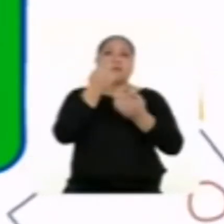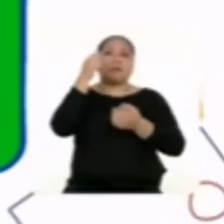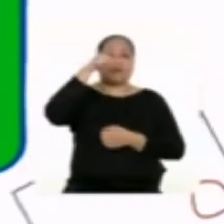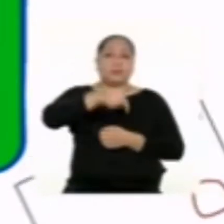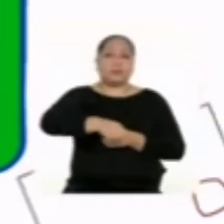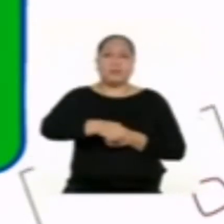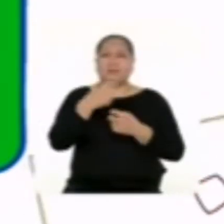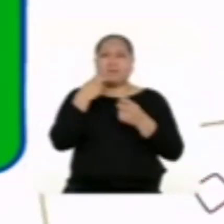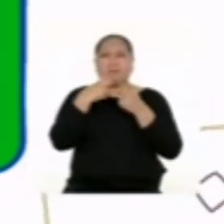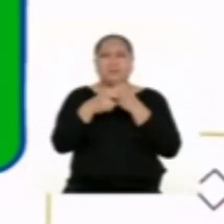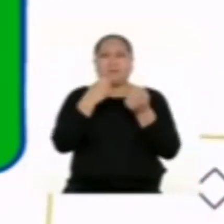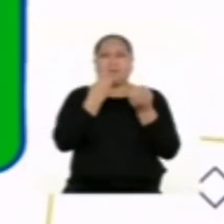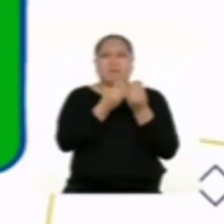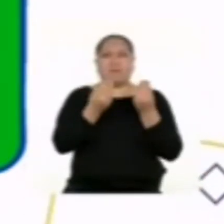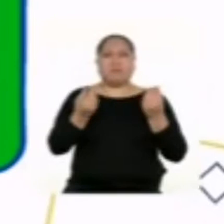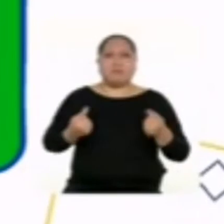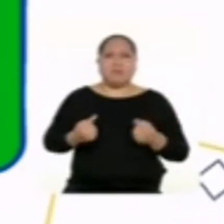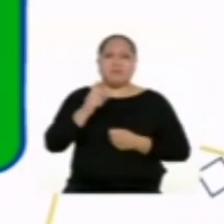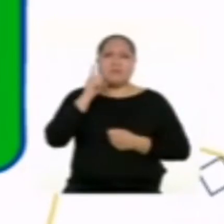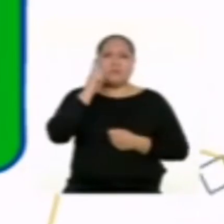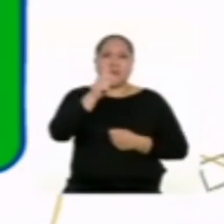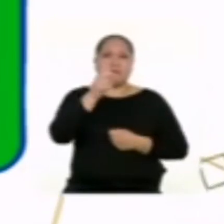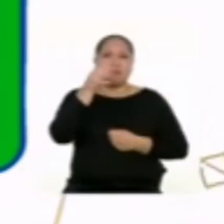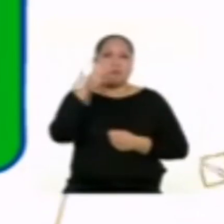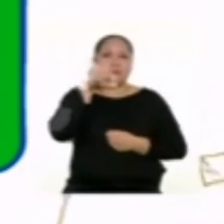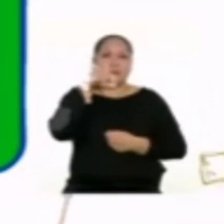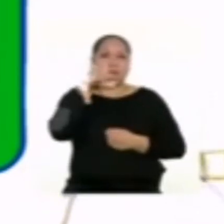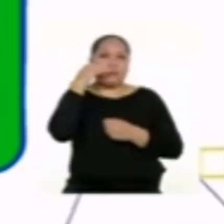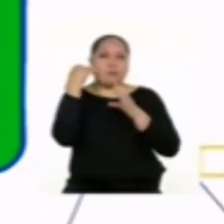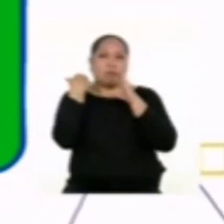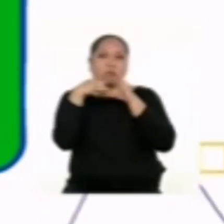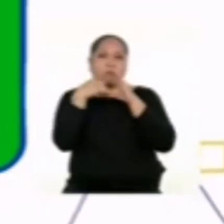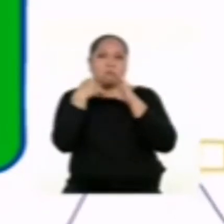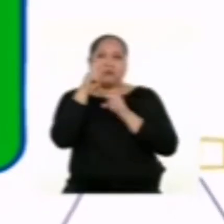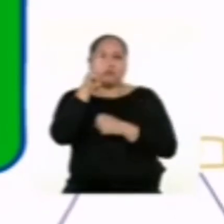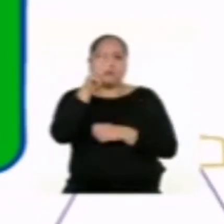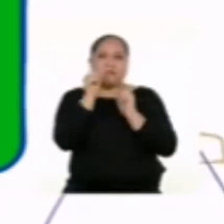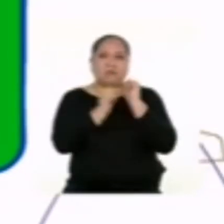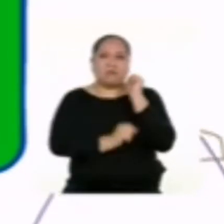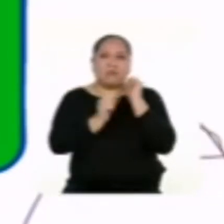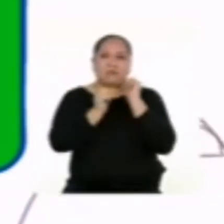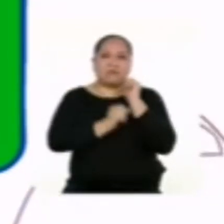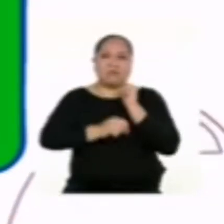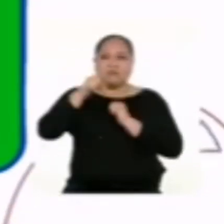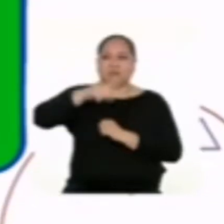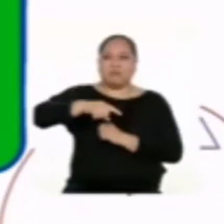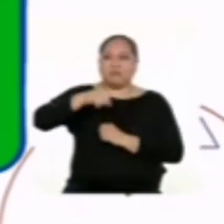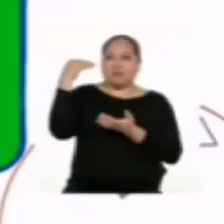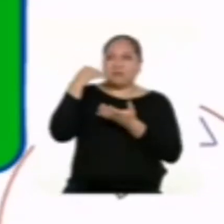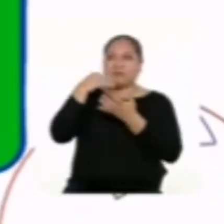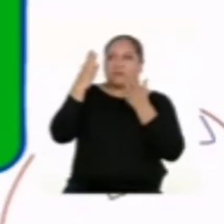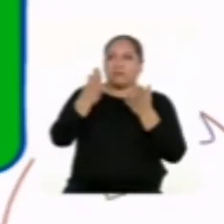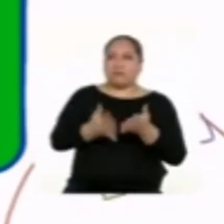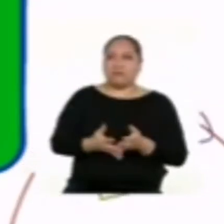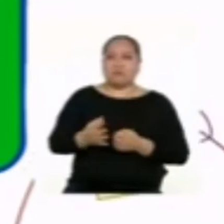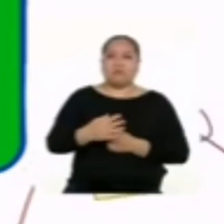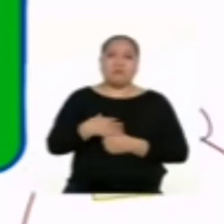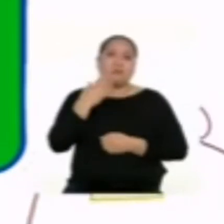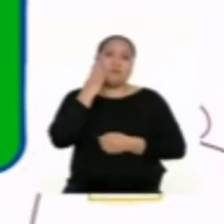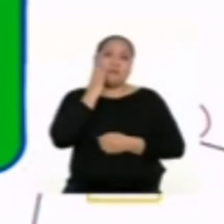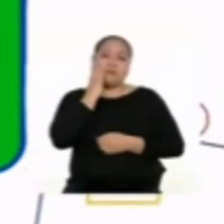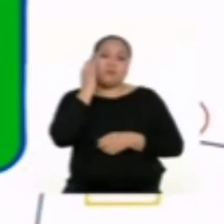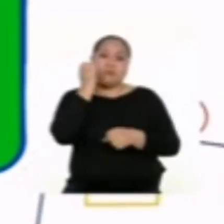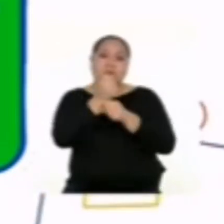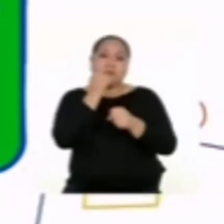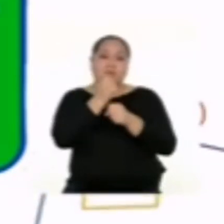situación es terrible. Solo tenemos un celular con internet y somos dos hermanos que debemos estudiar a la vez. Mi mamá